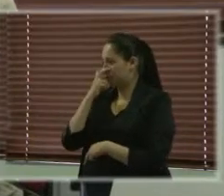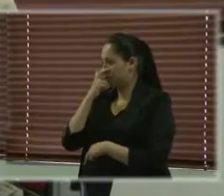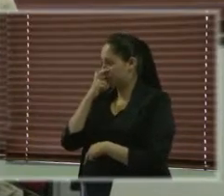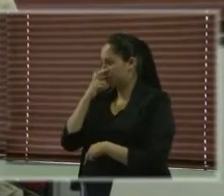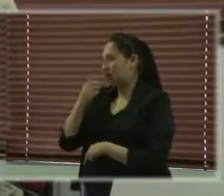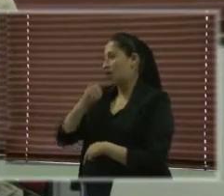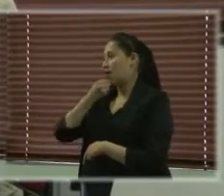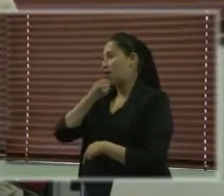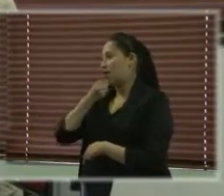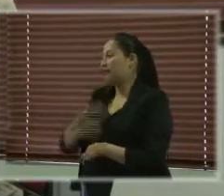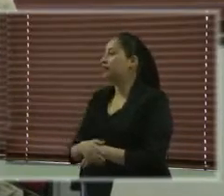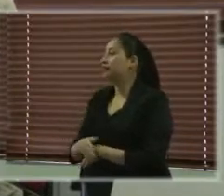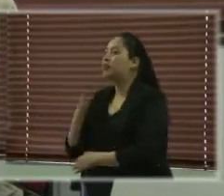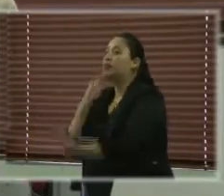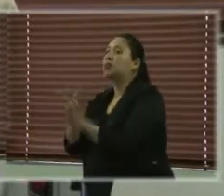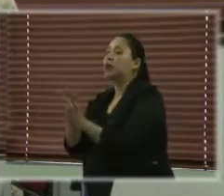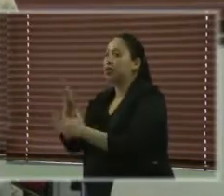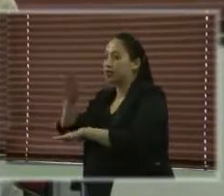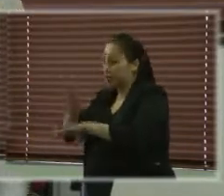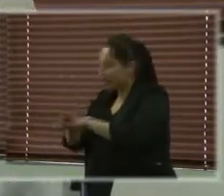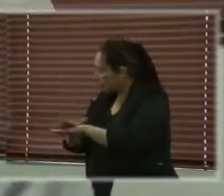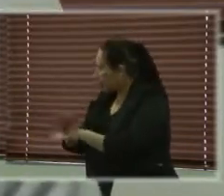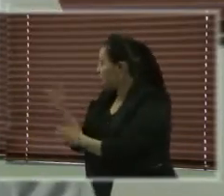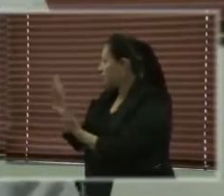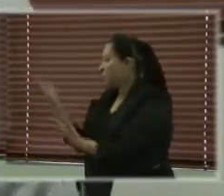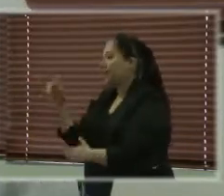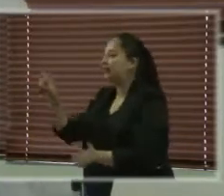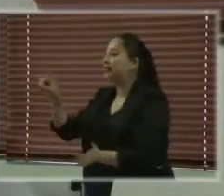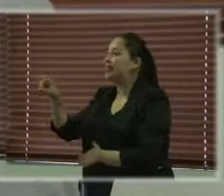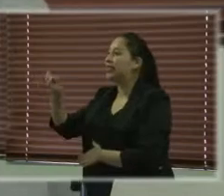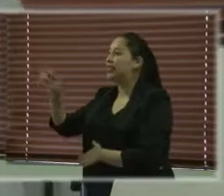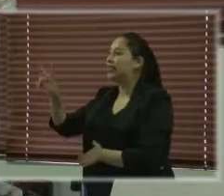buenas tardes Silvia, a todos los compañeros y compañeras.